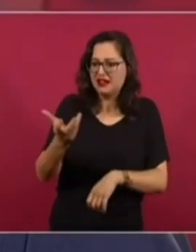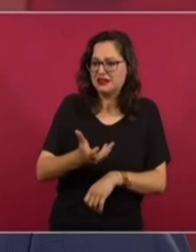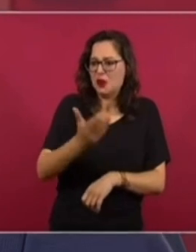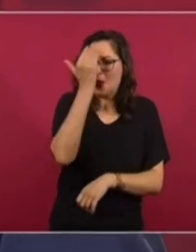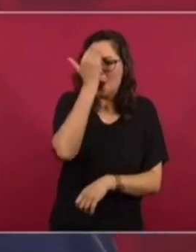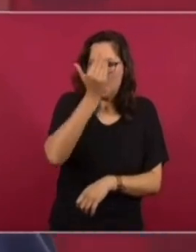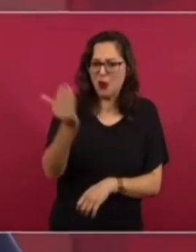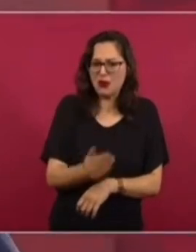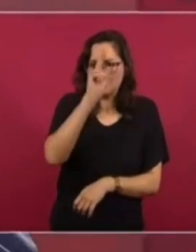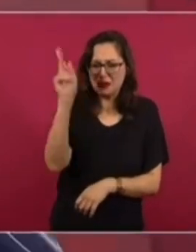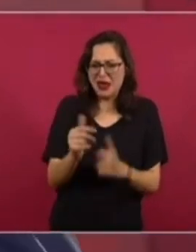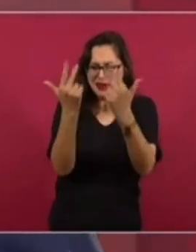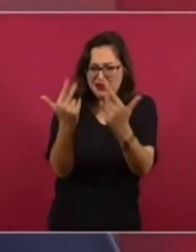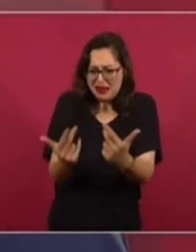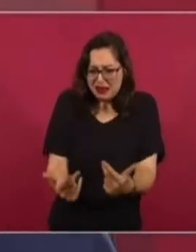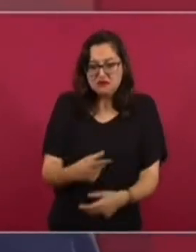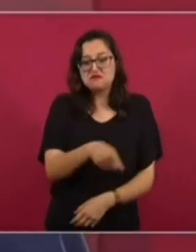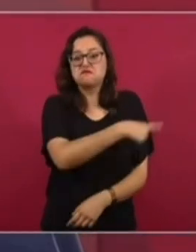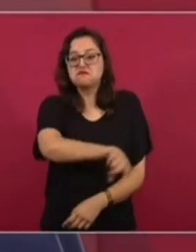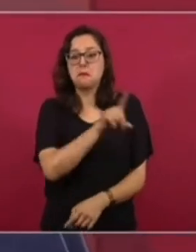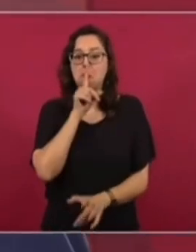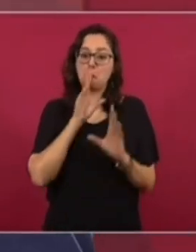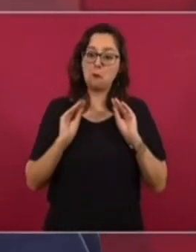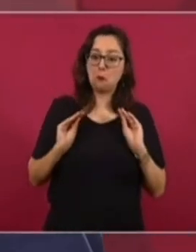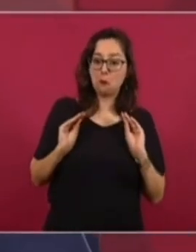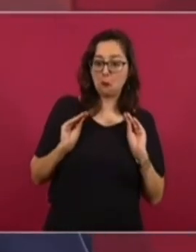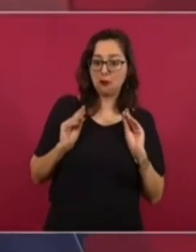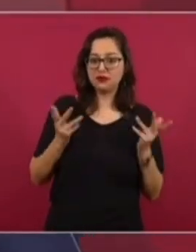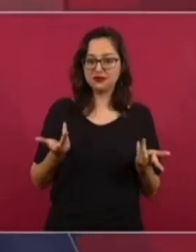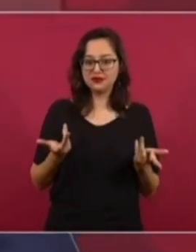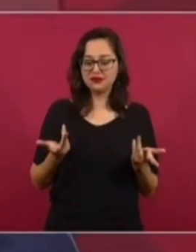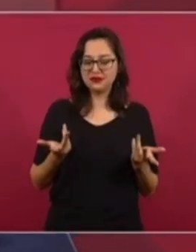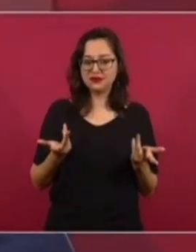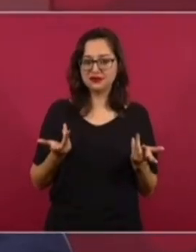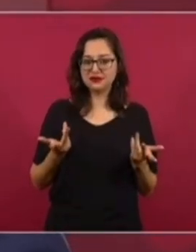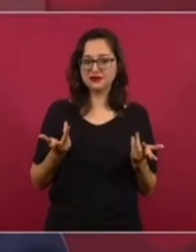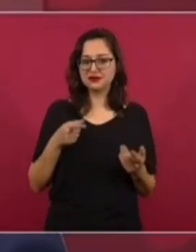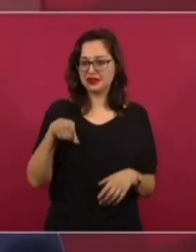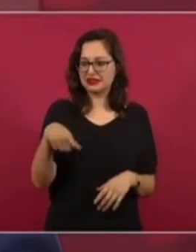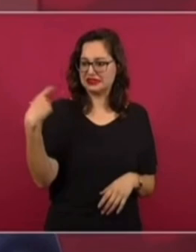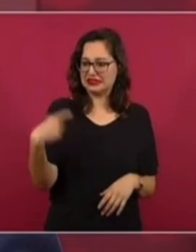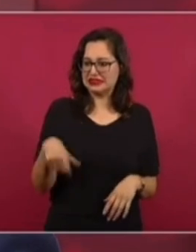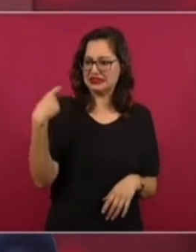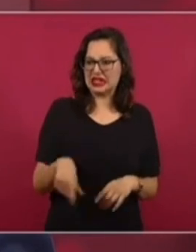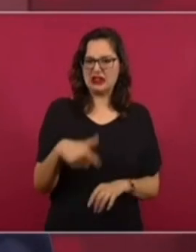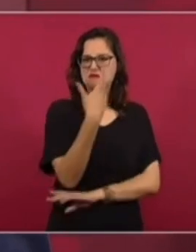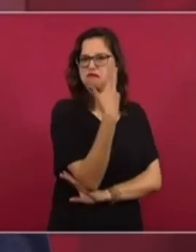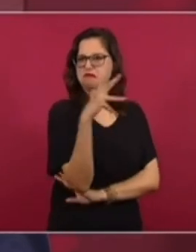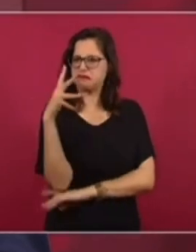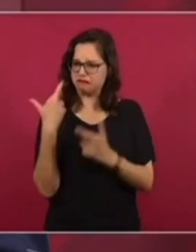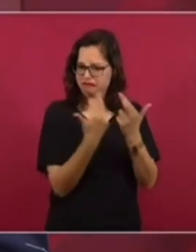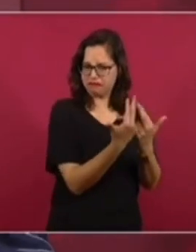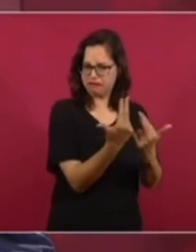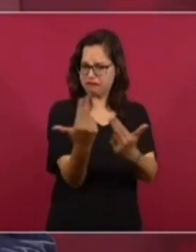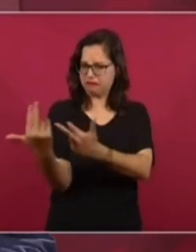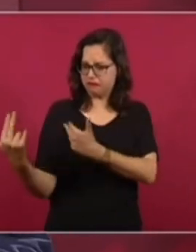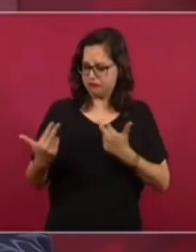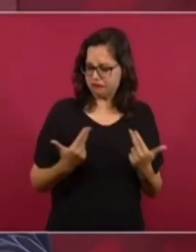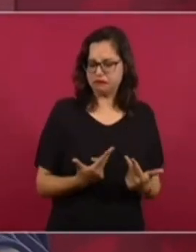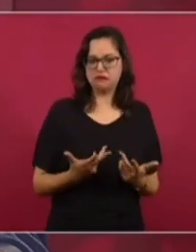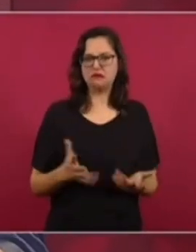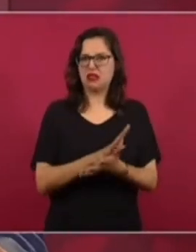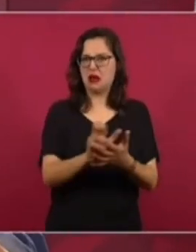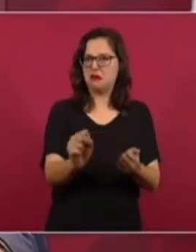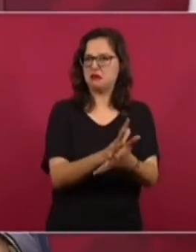Nada más que esa destrucción la están llevando a cabo empresas muy poderosas, acostumbradas a cooptar